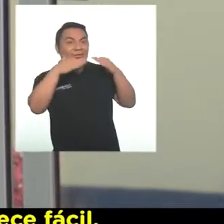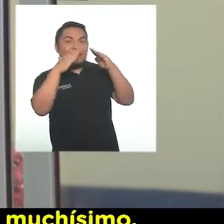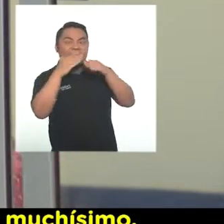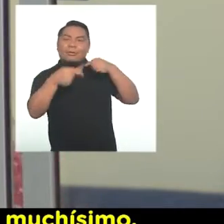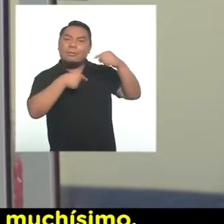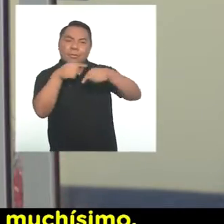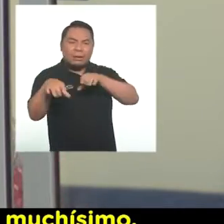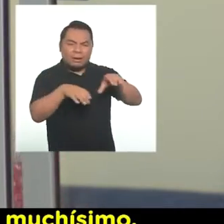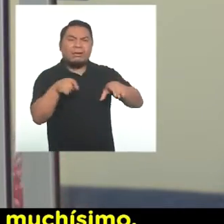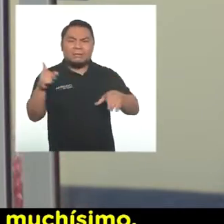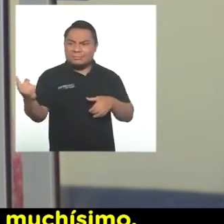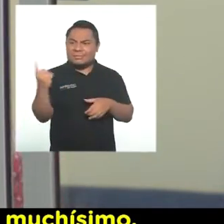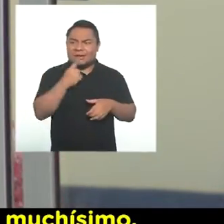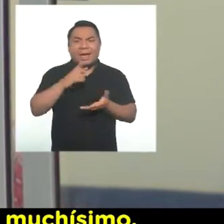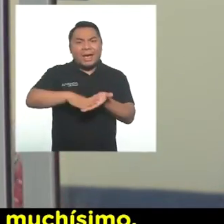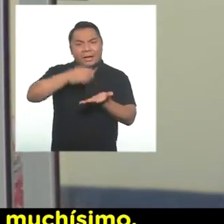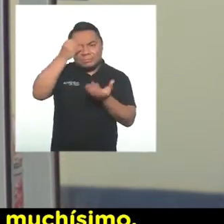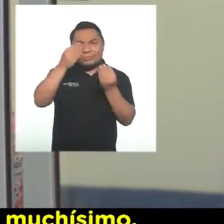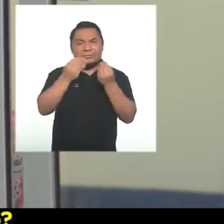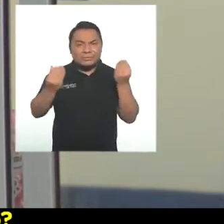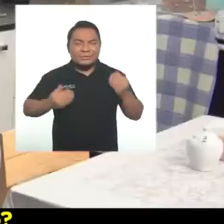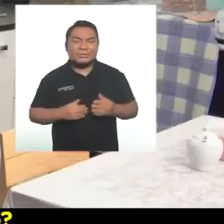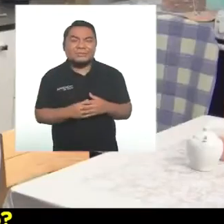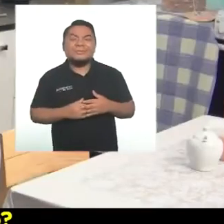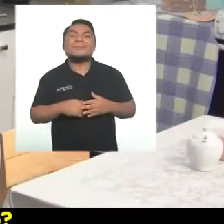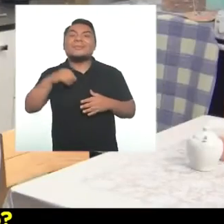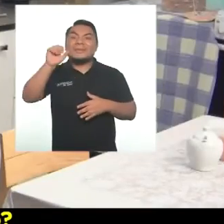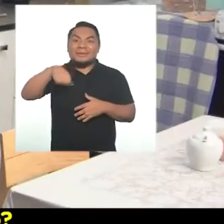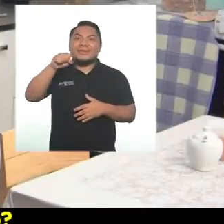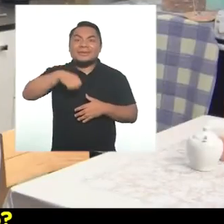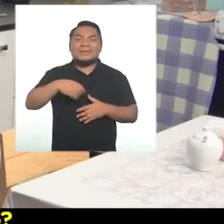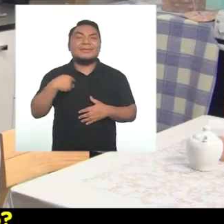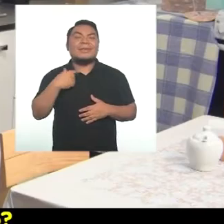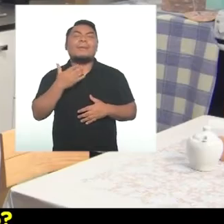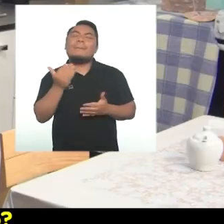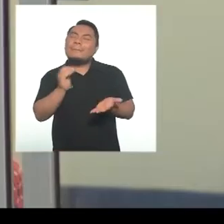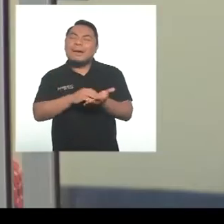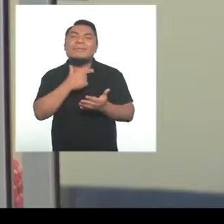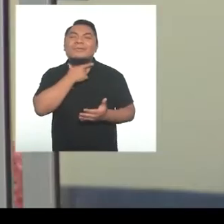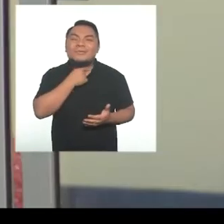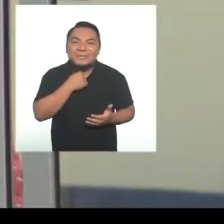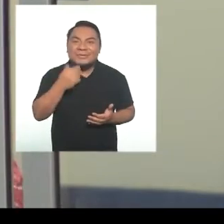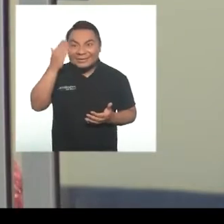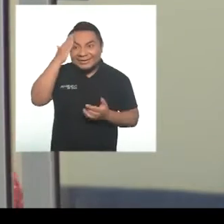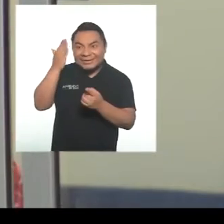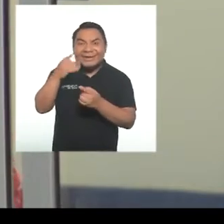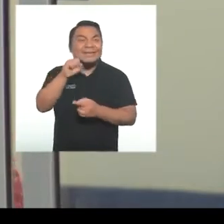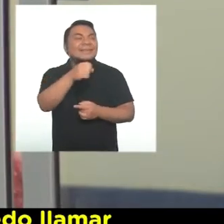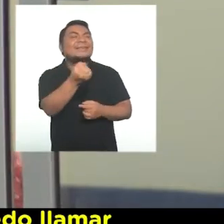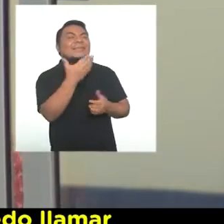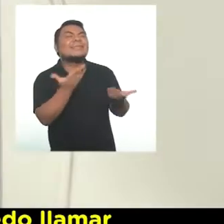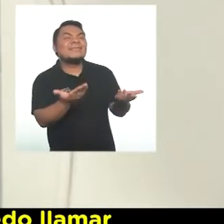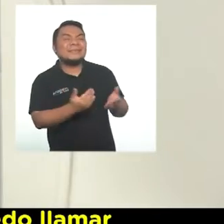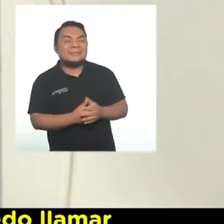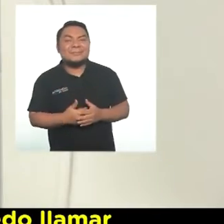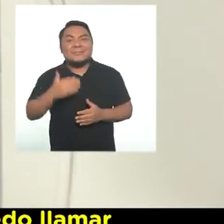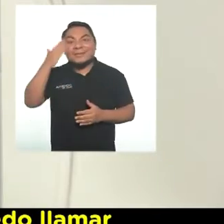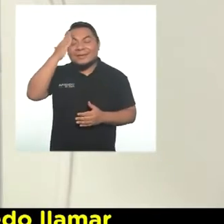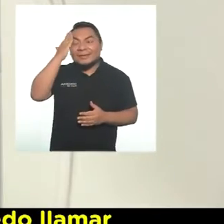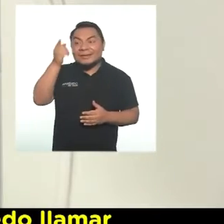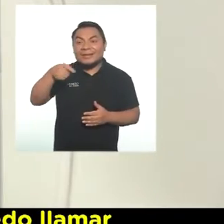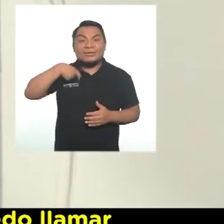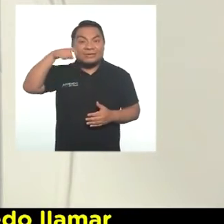parece fácil, pero nos damos cuenta que podemos aprender muchísimo. Sí, y ¿sabes qué es lo que más me gustó? Dime, dime, Pedrito. Es